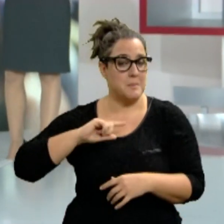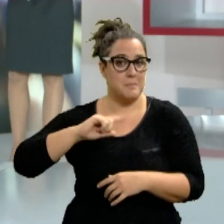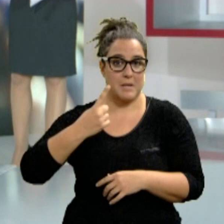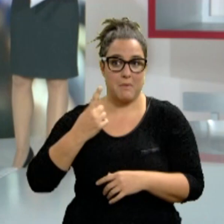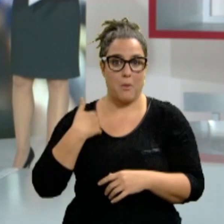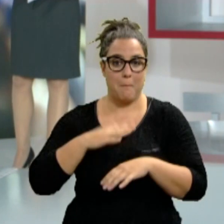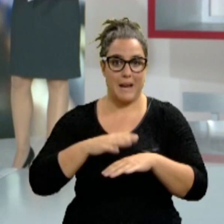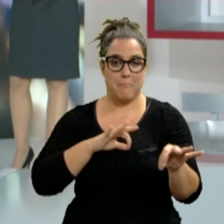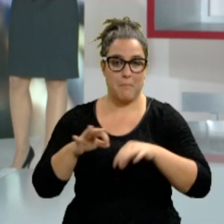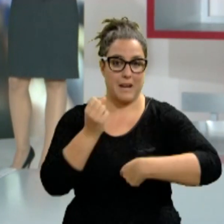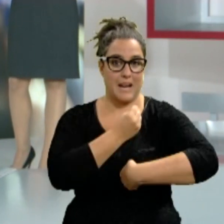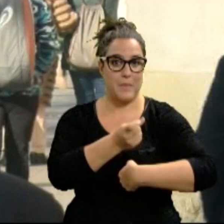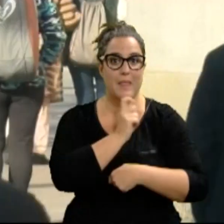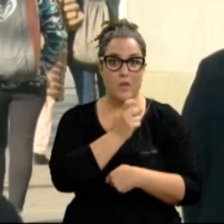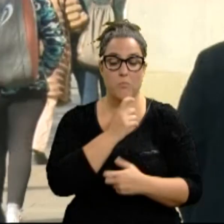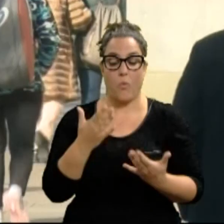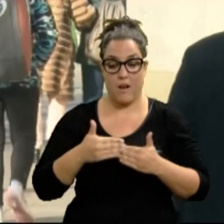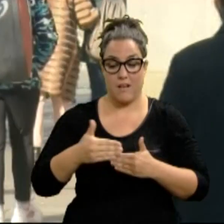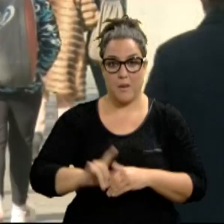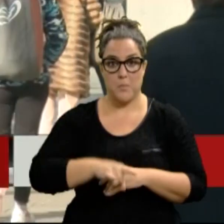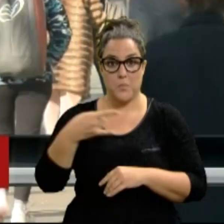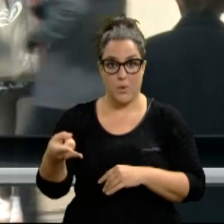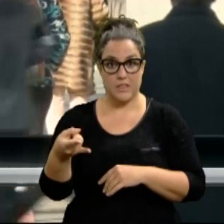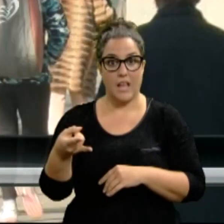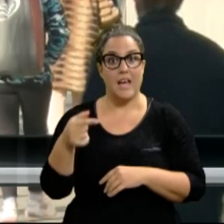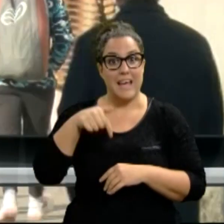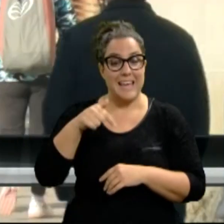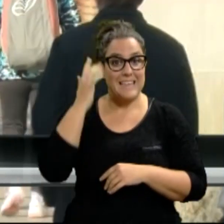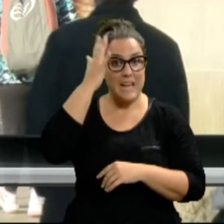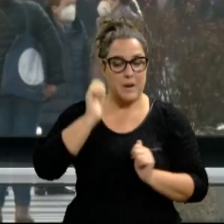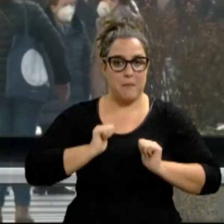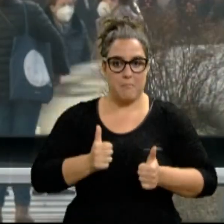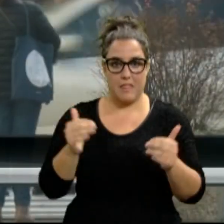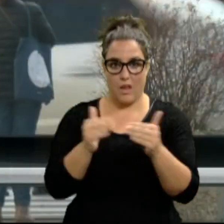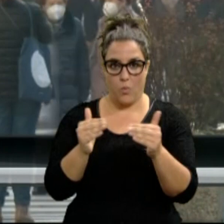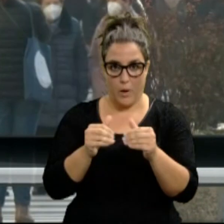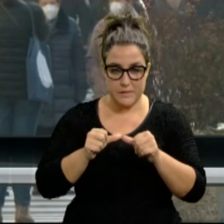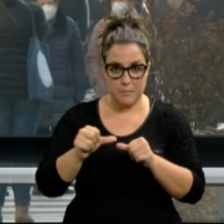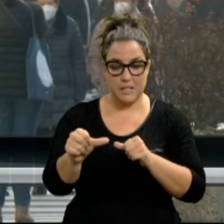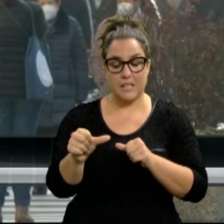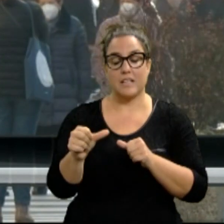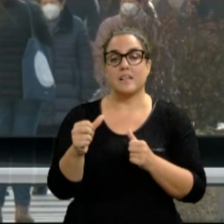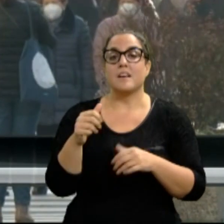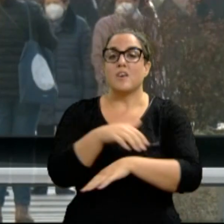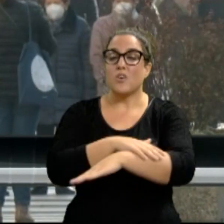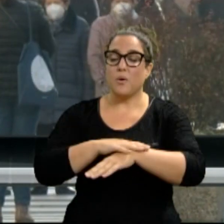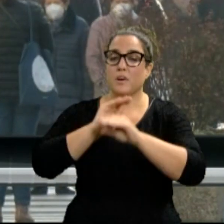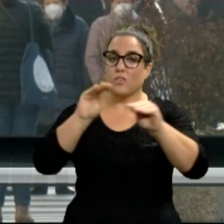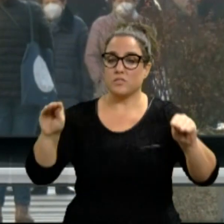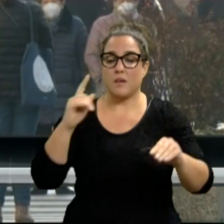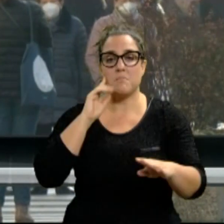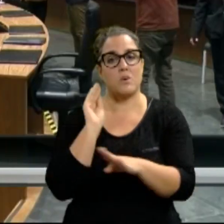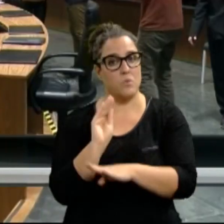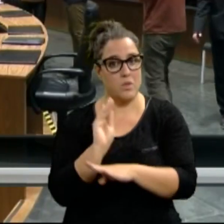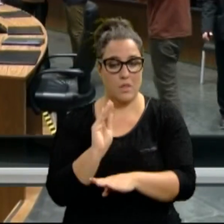de Navidad, este puente que para muchos en Navarra arranca el jueves. Desde el gobierno piden prudencia y apelan a la responsabilidad individual